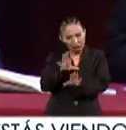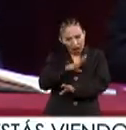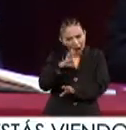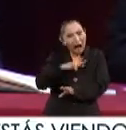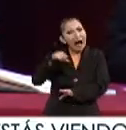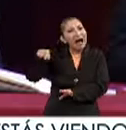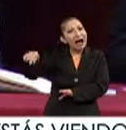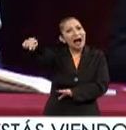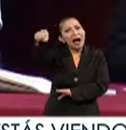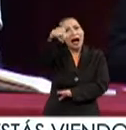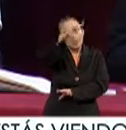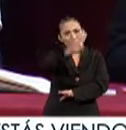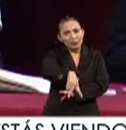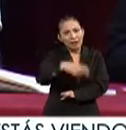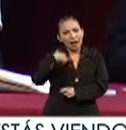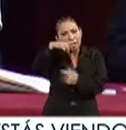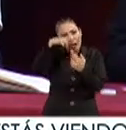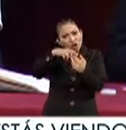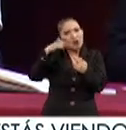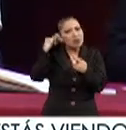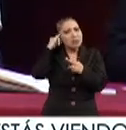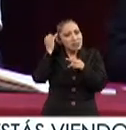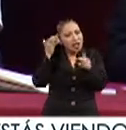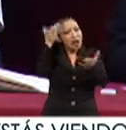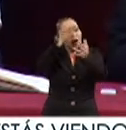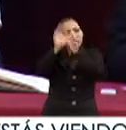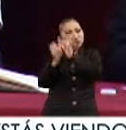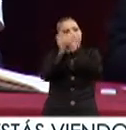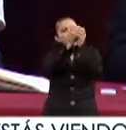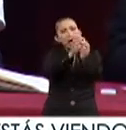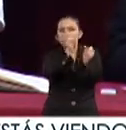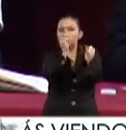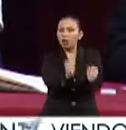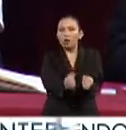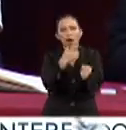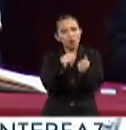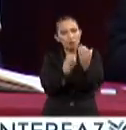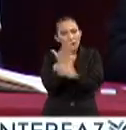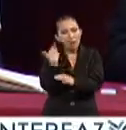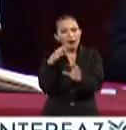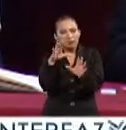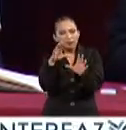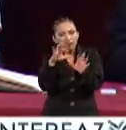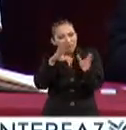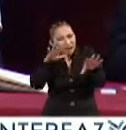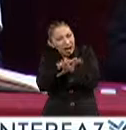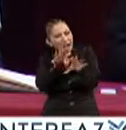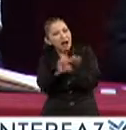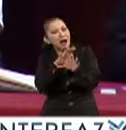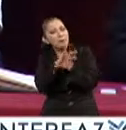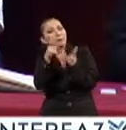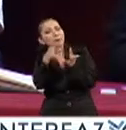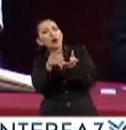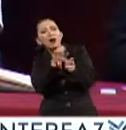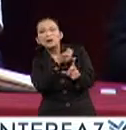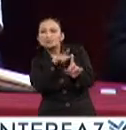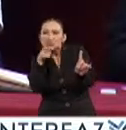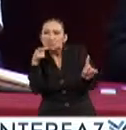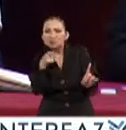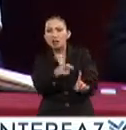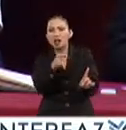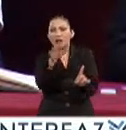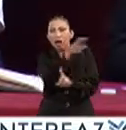están en efecto las regiones indígenas como hay seguramente una nueva configuración y en particular